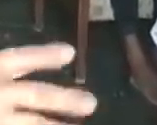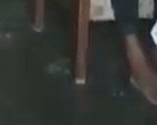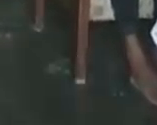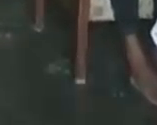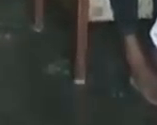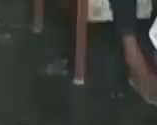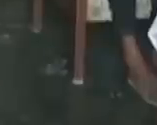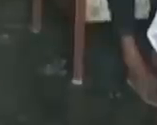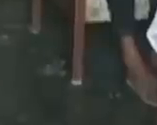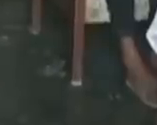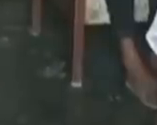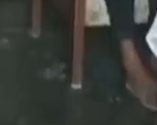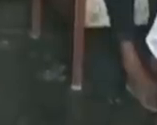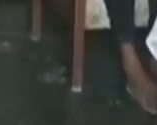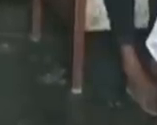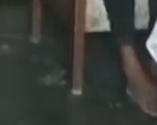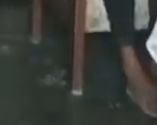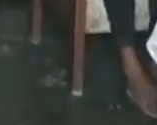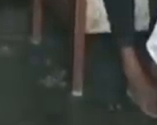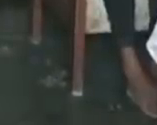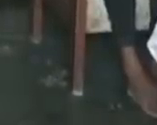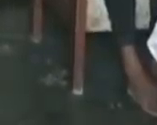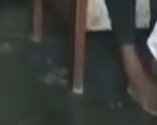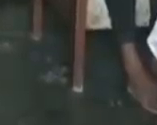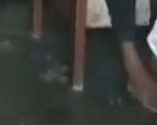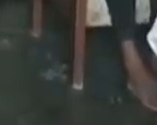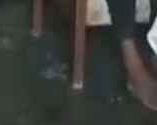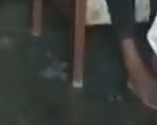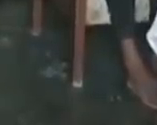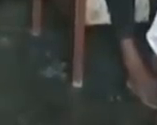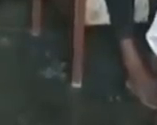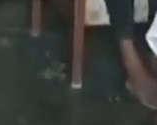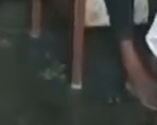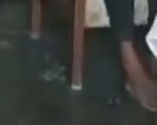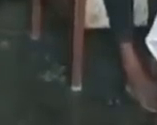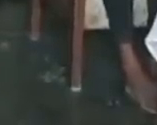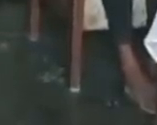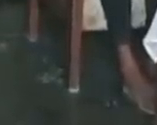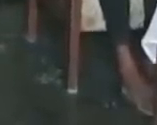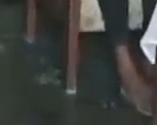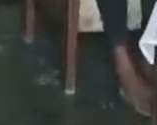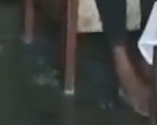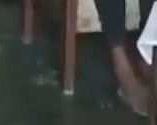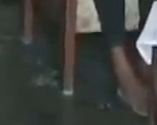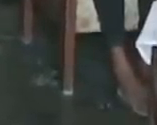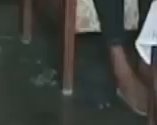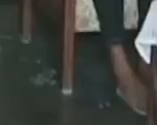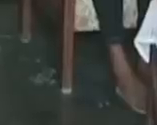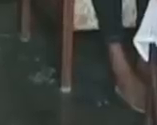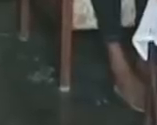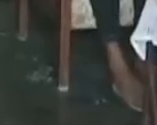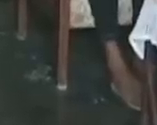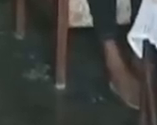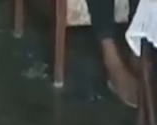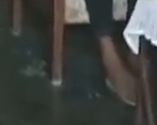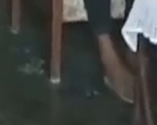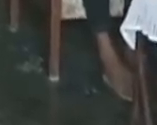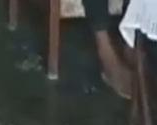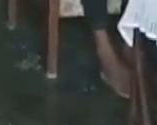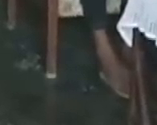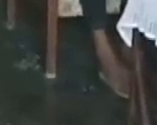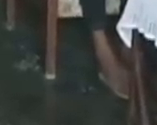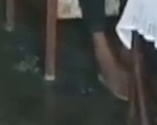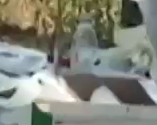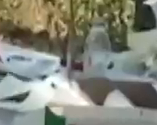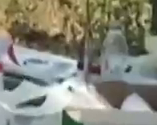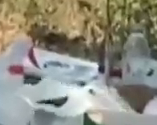todo el mundo pensaba, ¿qué es esto, Pedro González? No podían pasar, porque esos muchachos pasaban por aquí. Bueno, la mayoría, lo ha visto por aquí, por Pedro